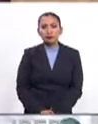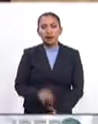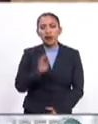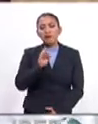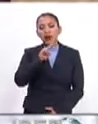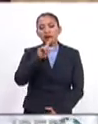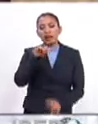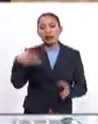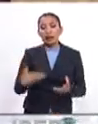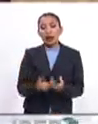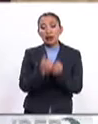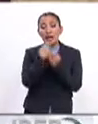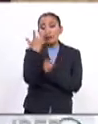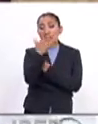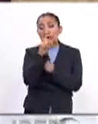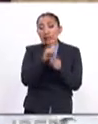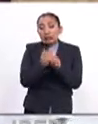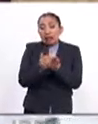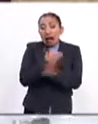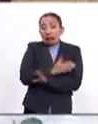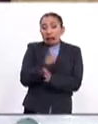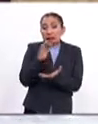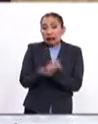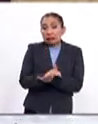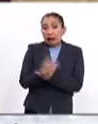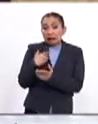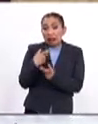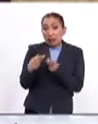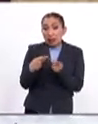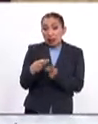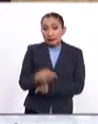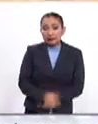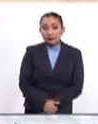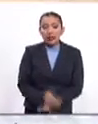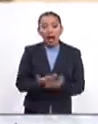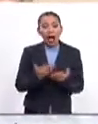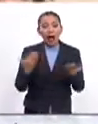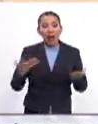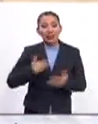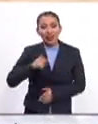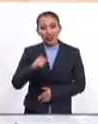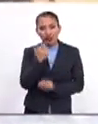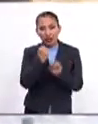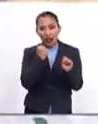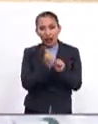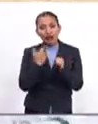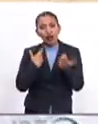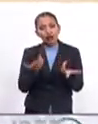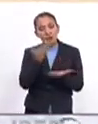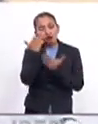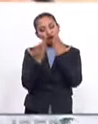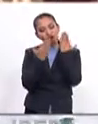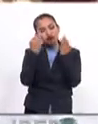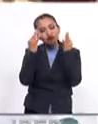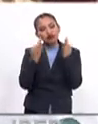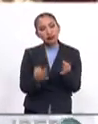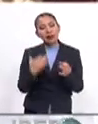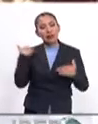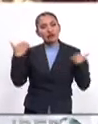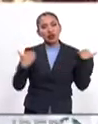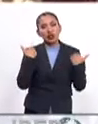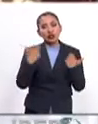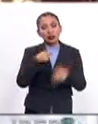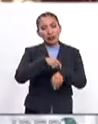Farsana fue rescatada solo 10 días del matrimonio programado. Ahora tiene 12 años si es una estudiante que